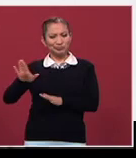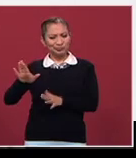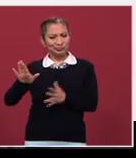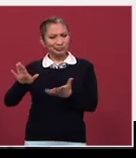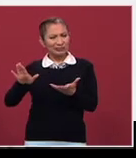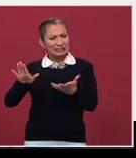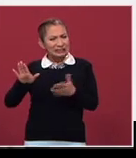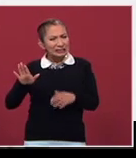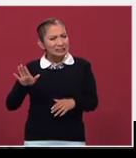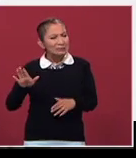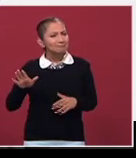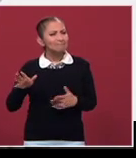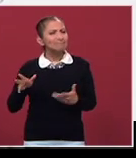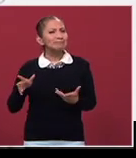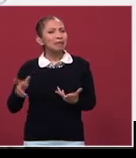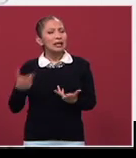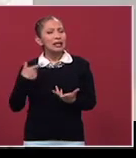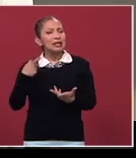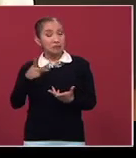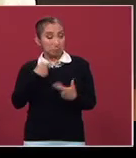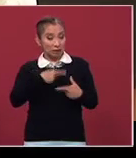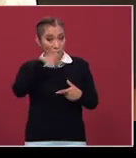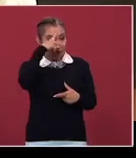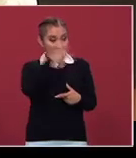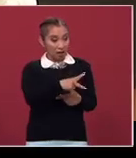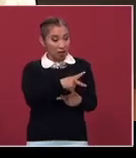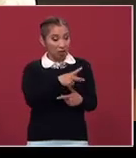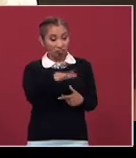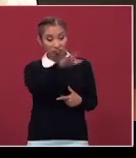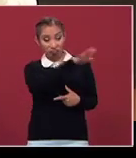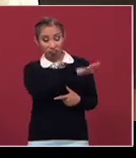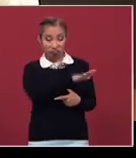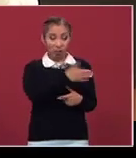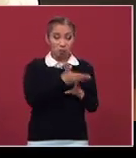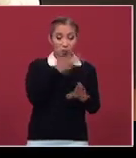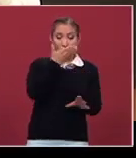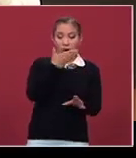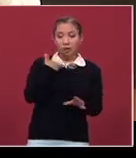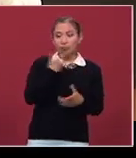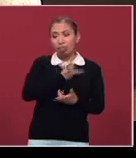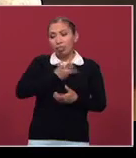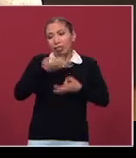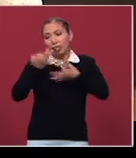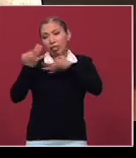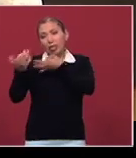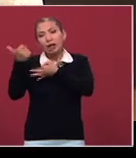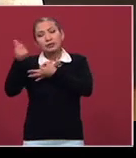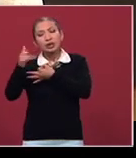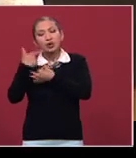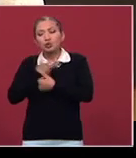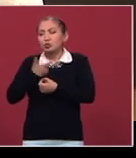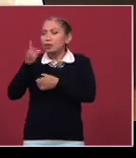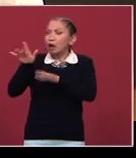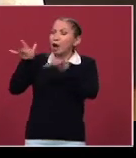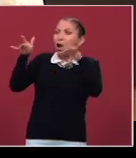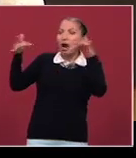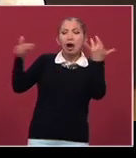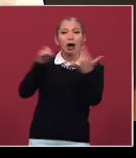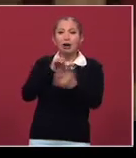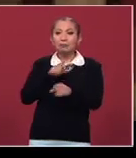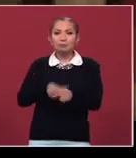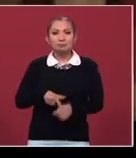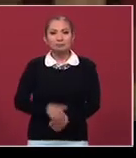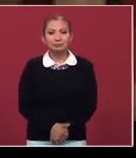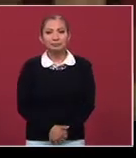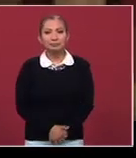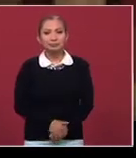especial, y los mexicanos somos muy enamorados de ese tipo de personajes. Así es.